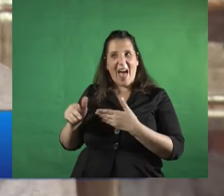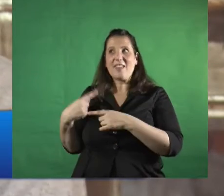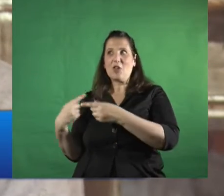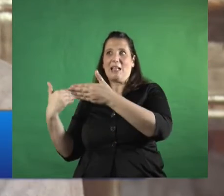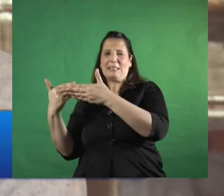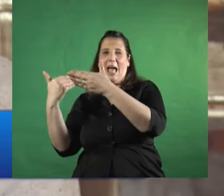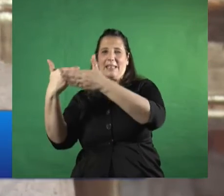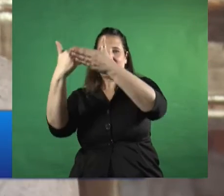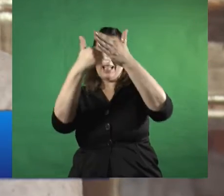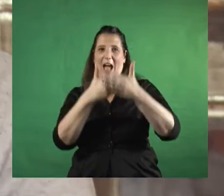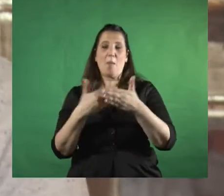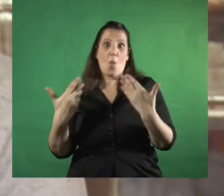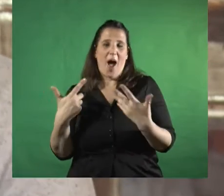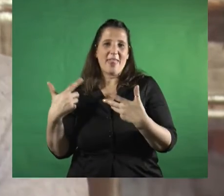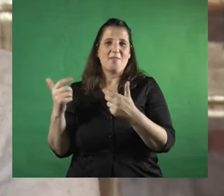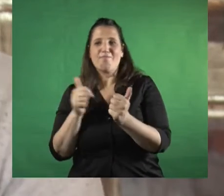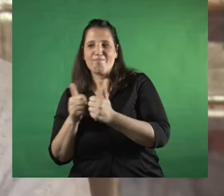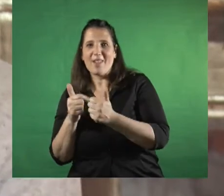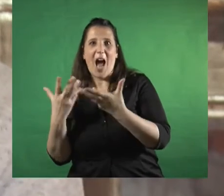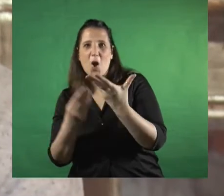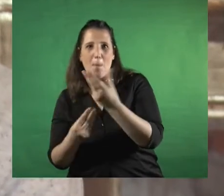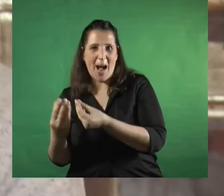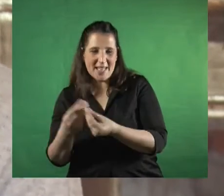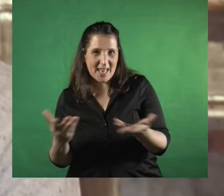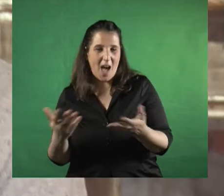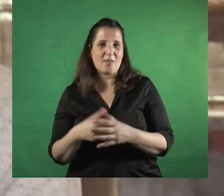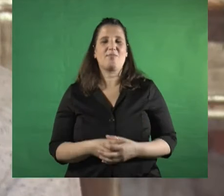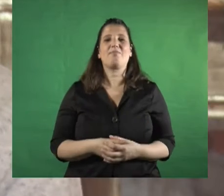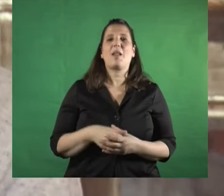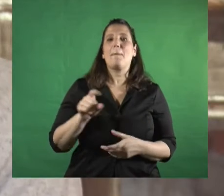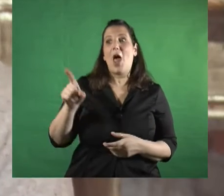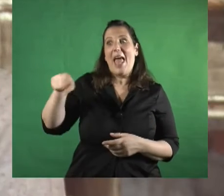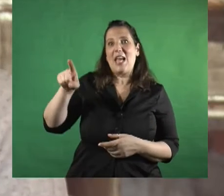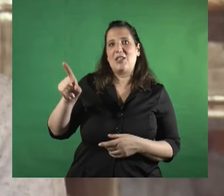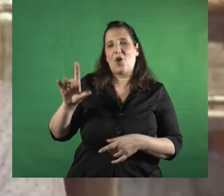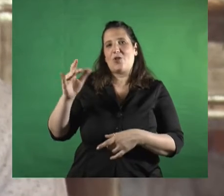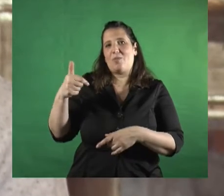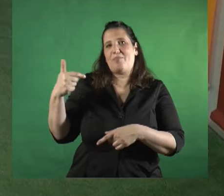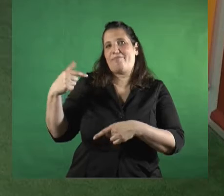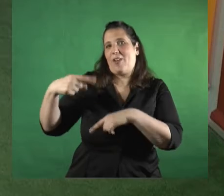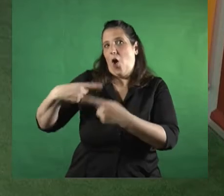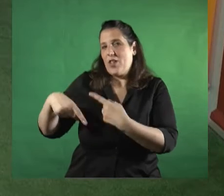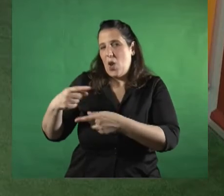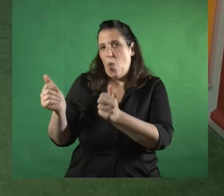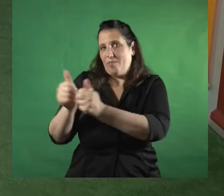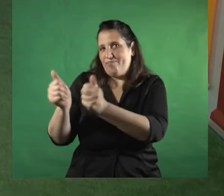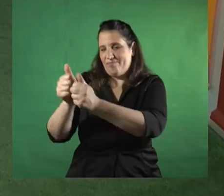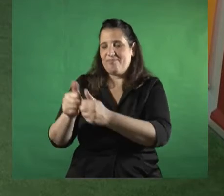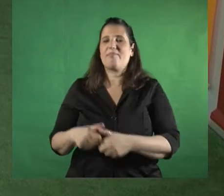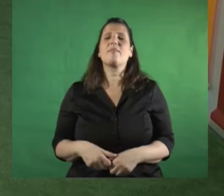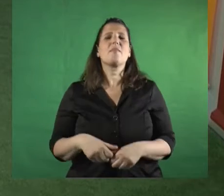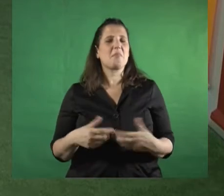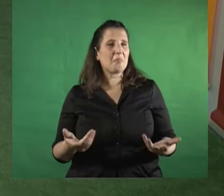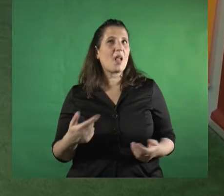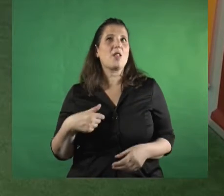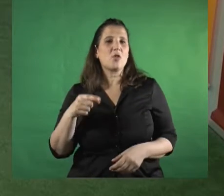tenemos una agenda pero después el trabajo es diario y ellos son quienes están en el territorio para continuar a la labor generar el recurso para que lo que